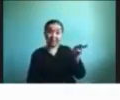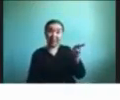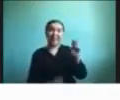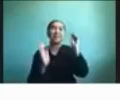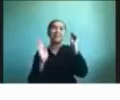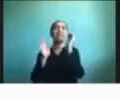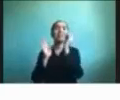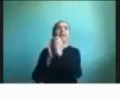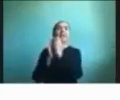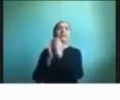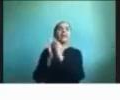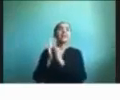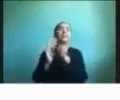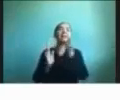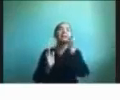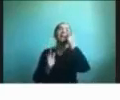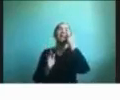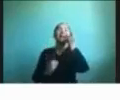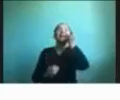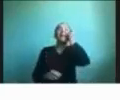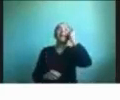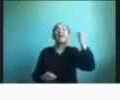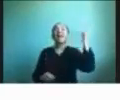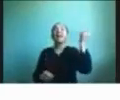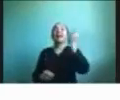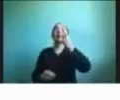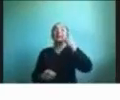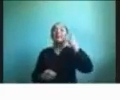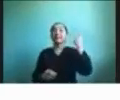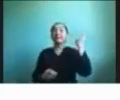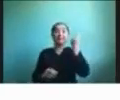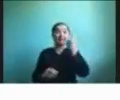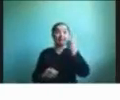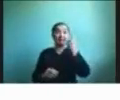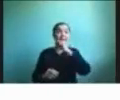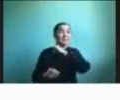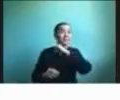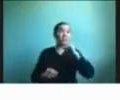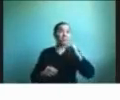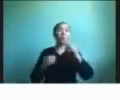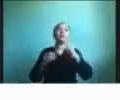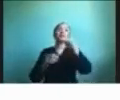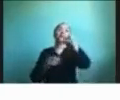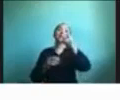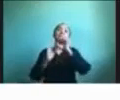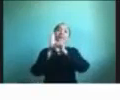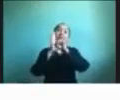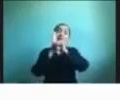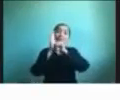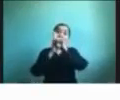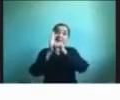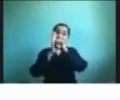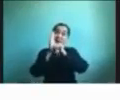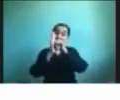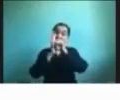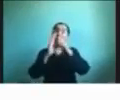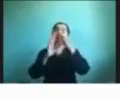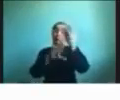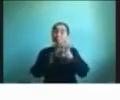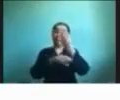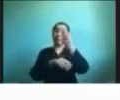son y se hagan una idea general después este video va a quedar disponible también en la página de